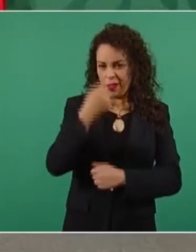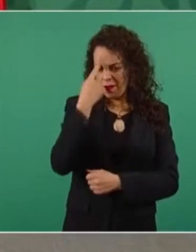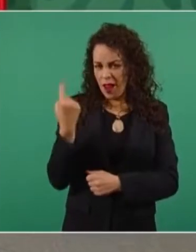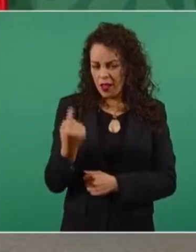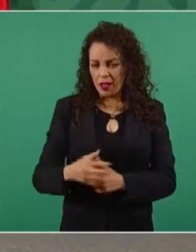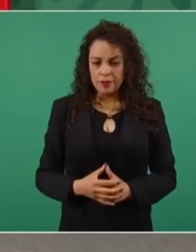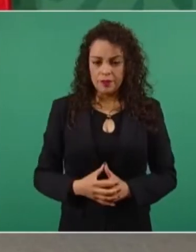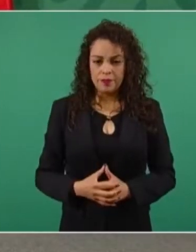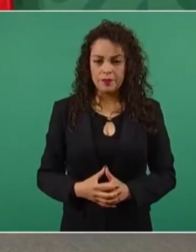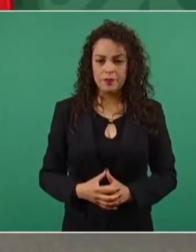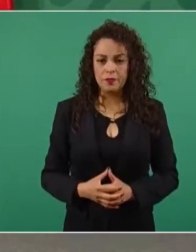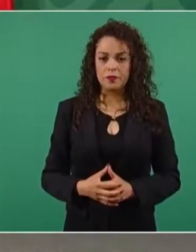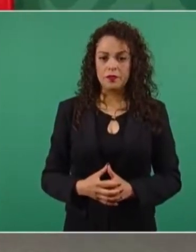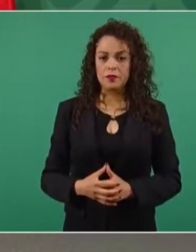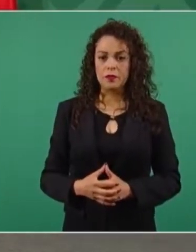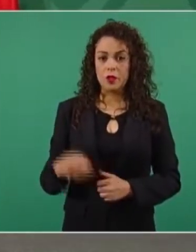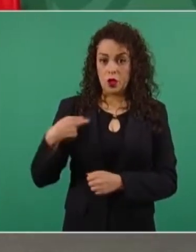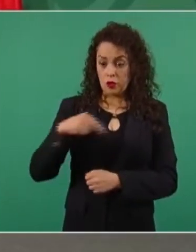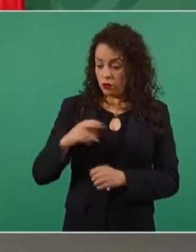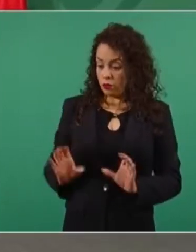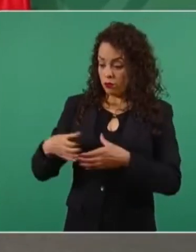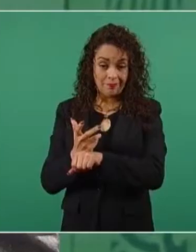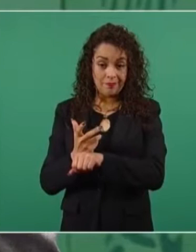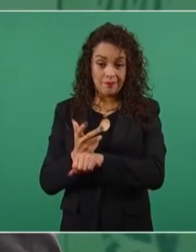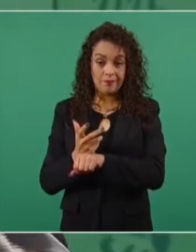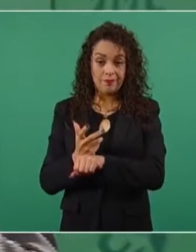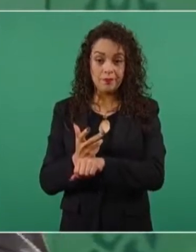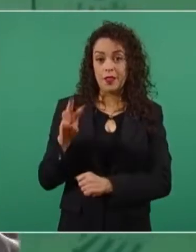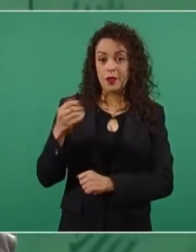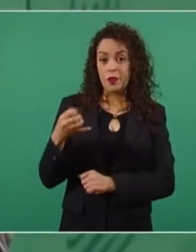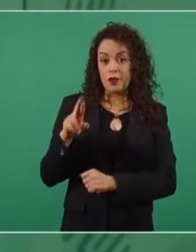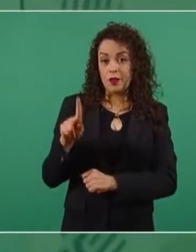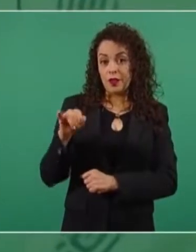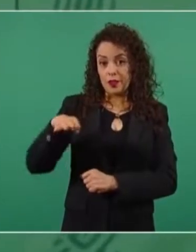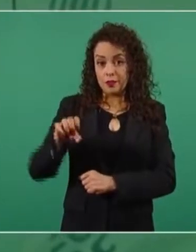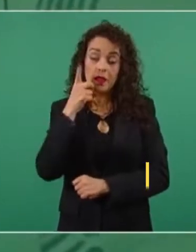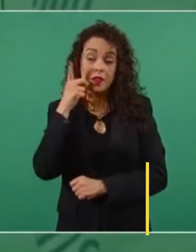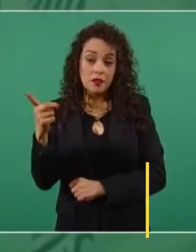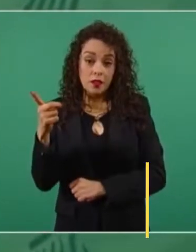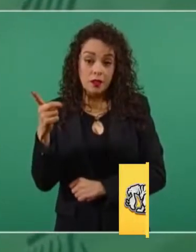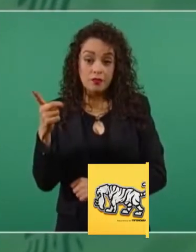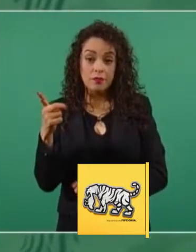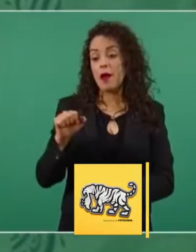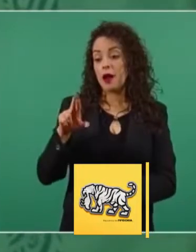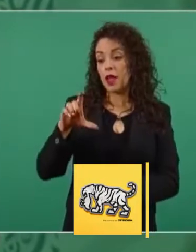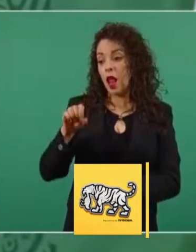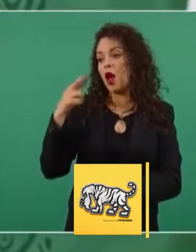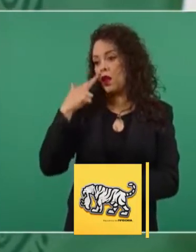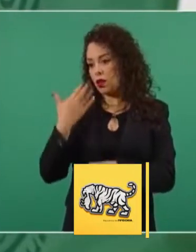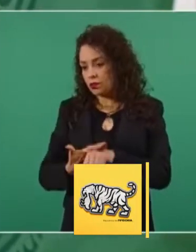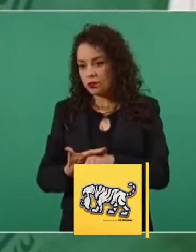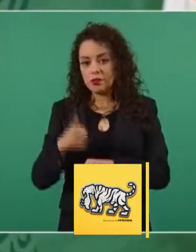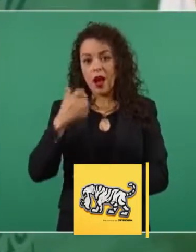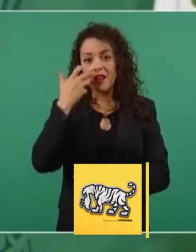al movimiento al que pertenecemos en las elecciones. Manejaron la responsabilidad de Marcelo, queriendo